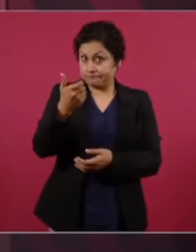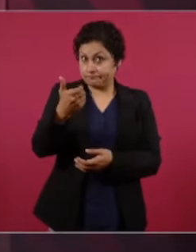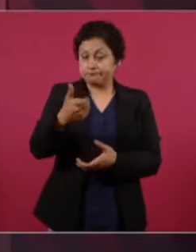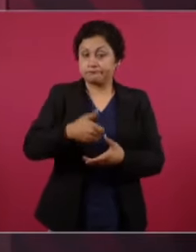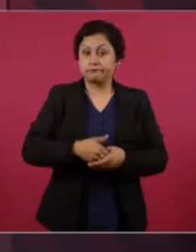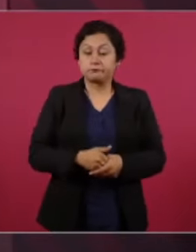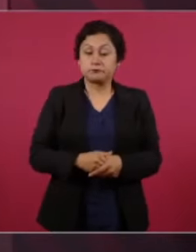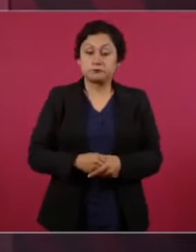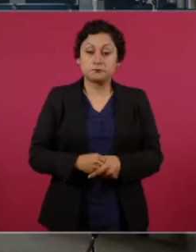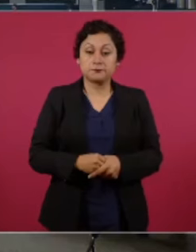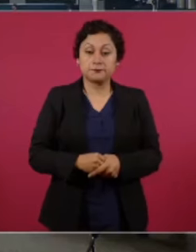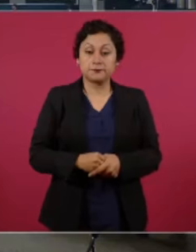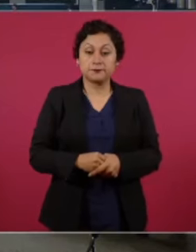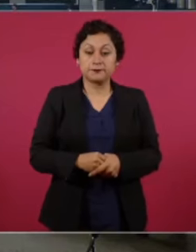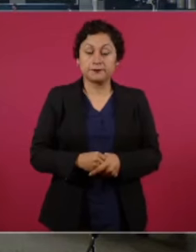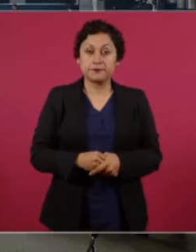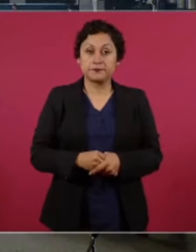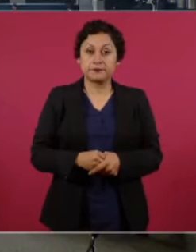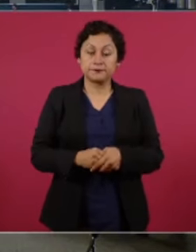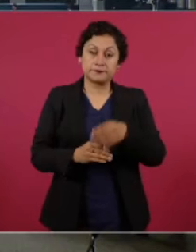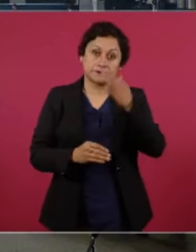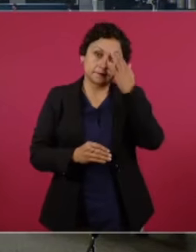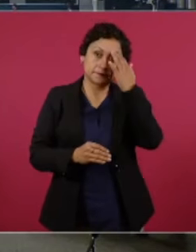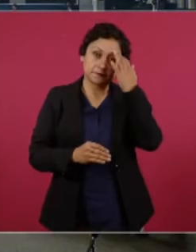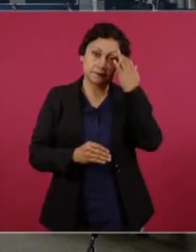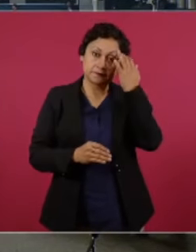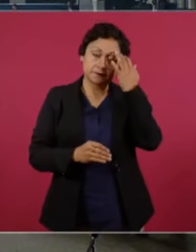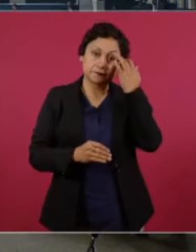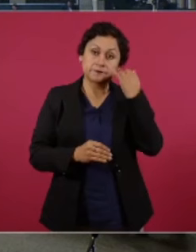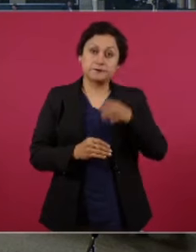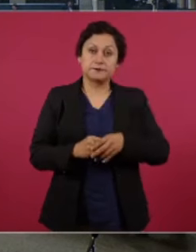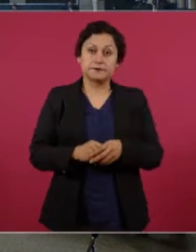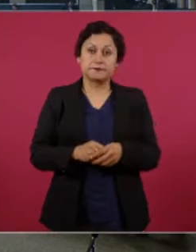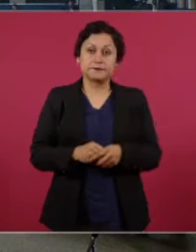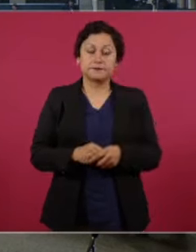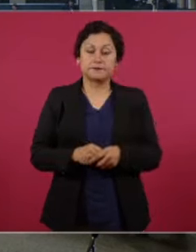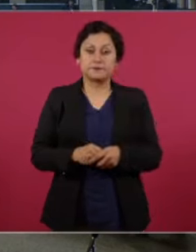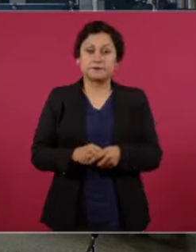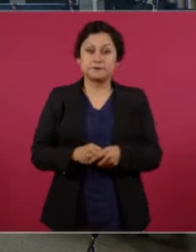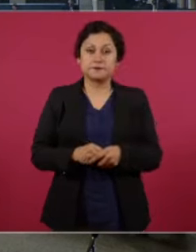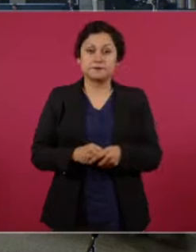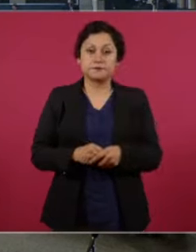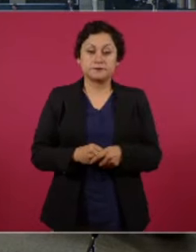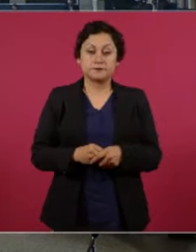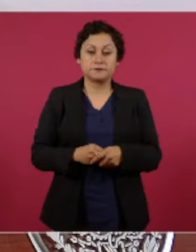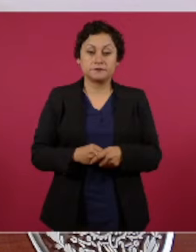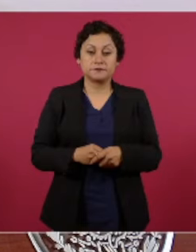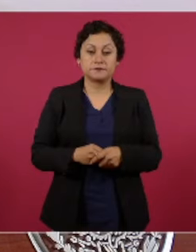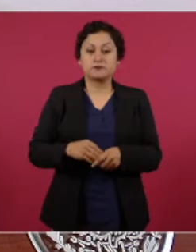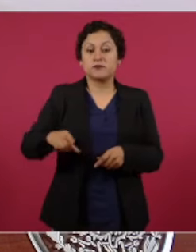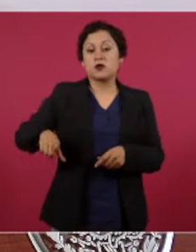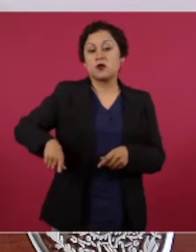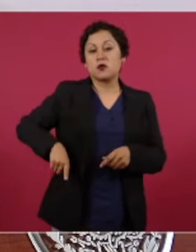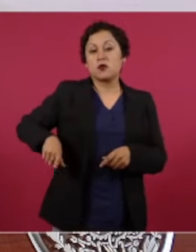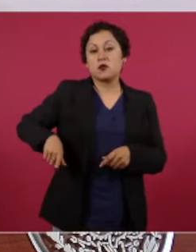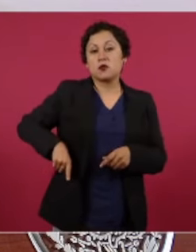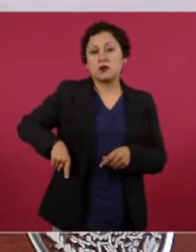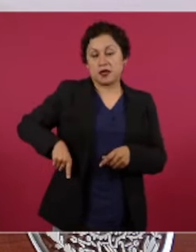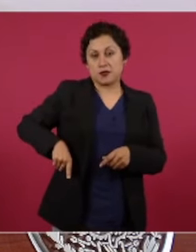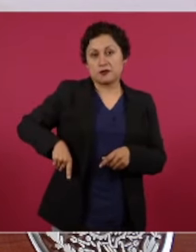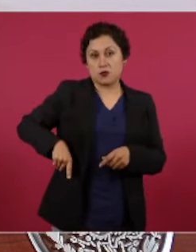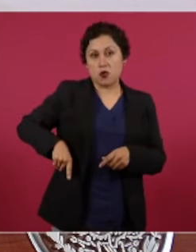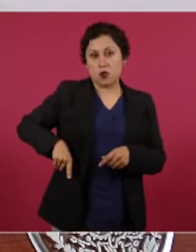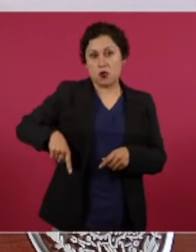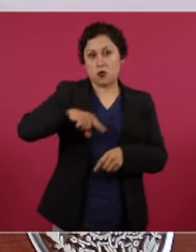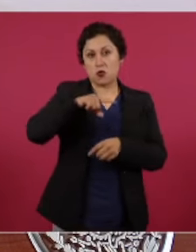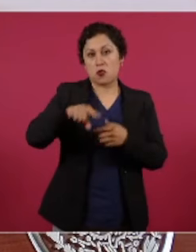un tesorero de un gobierno de Coahuila, no quiero mencionar